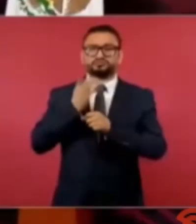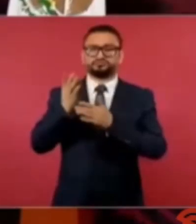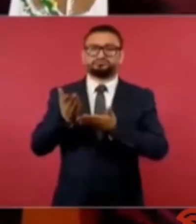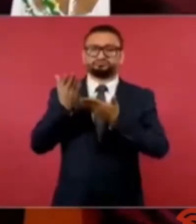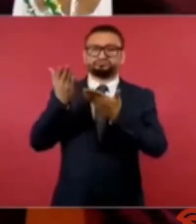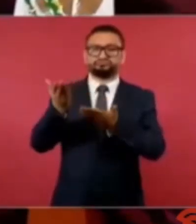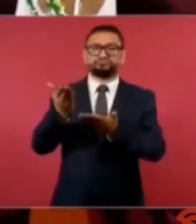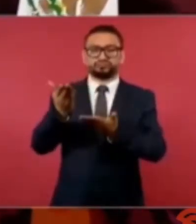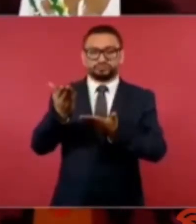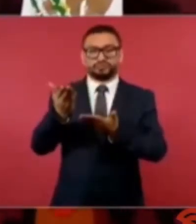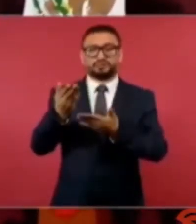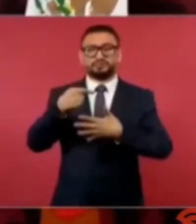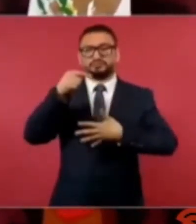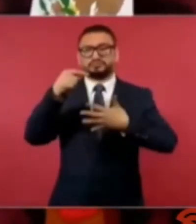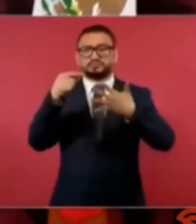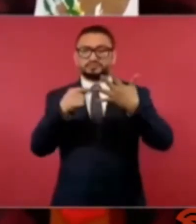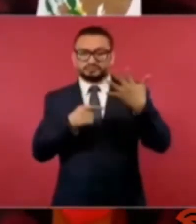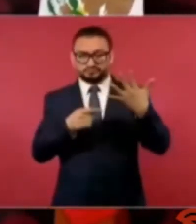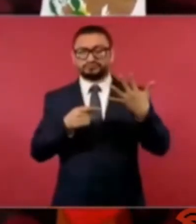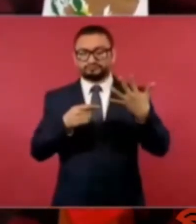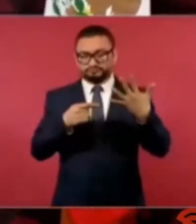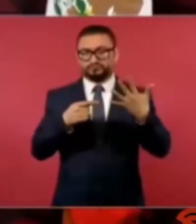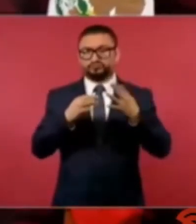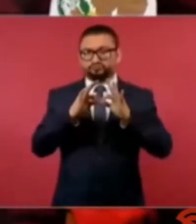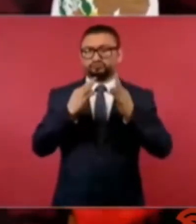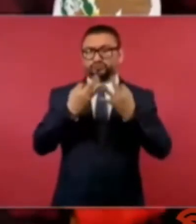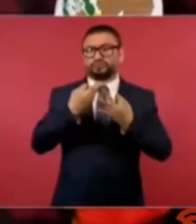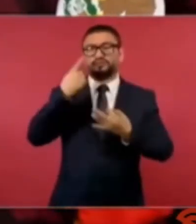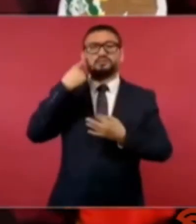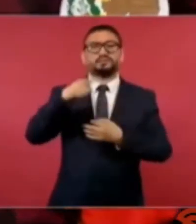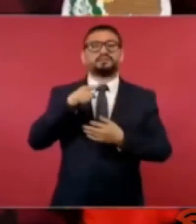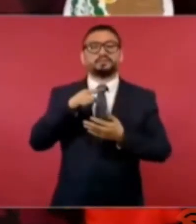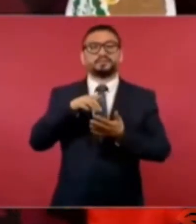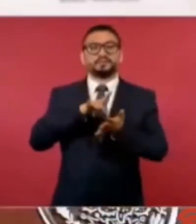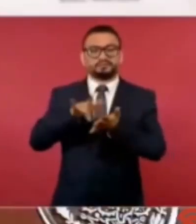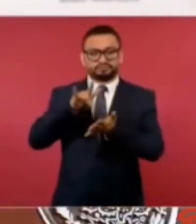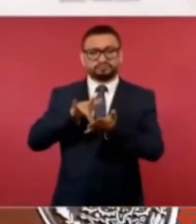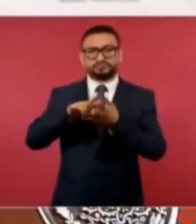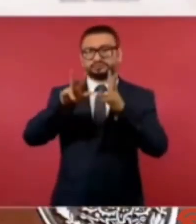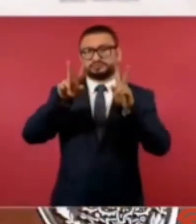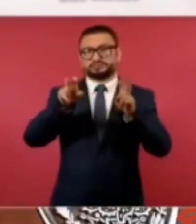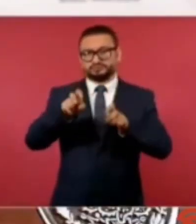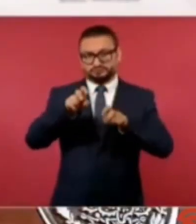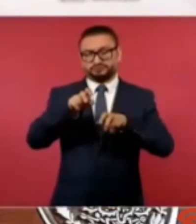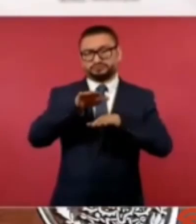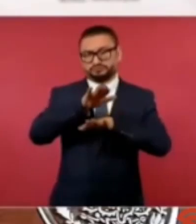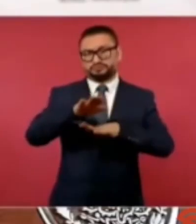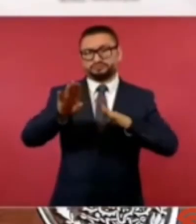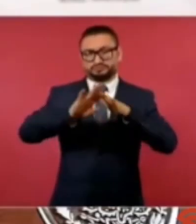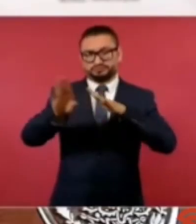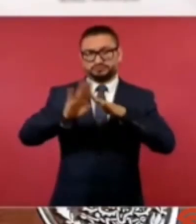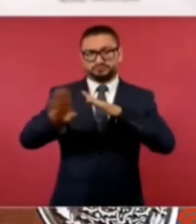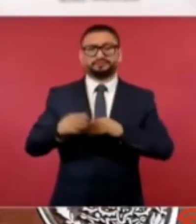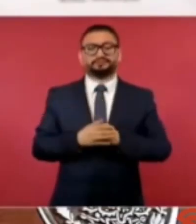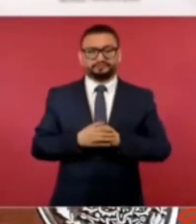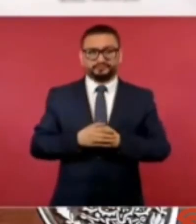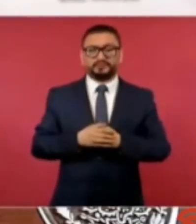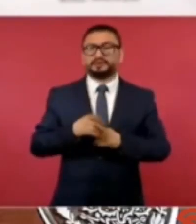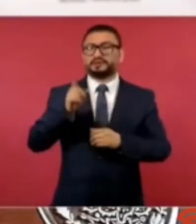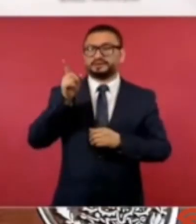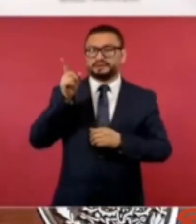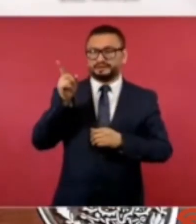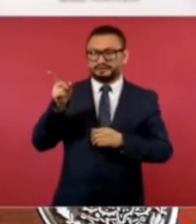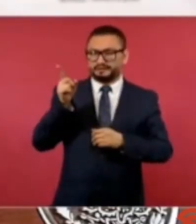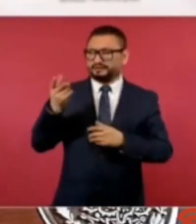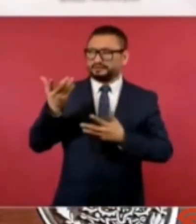opciones alternativas para el tema migratorio. Y lo ha venido haciendo.